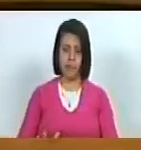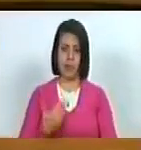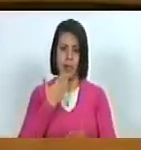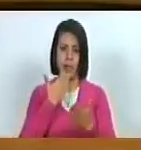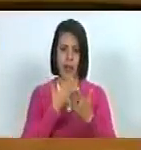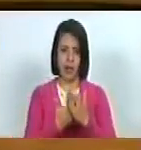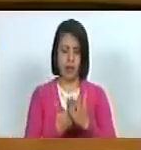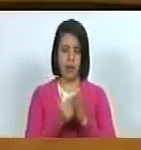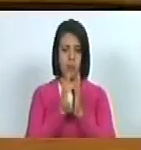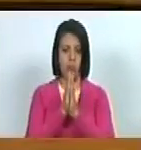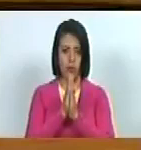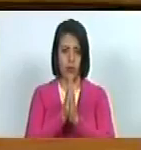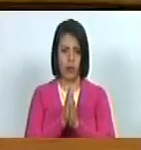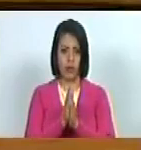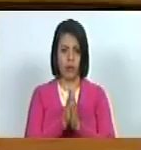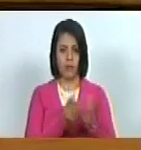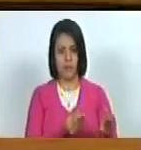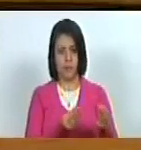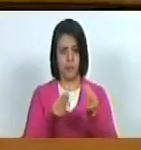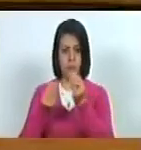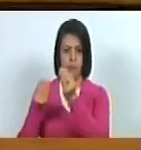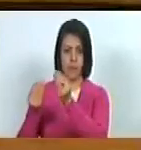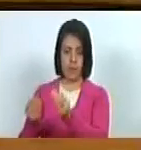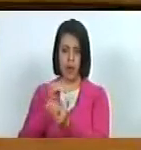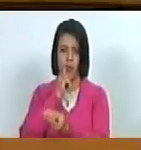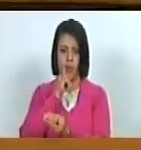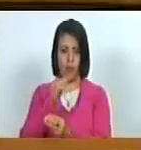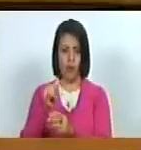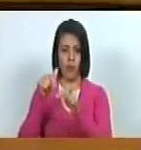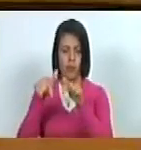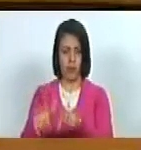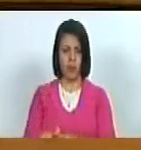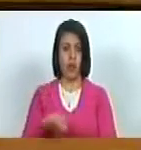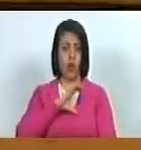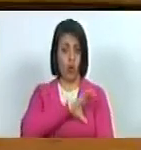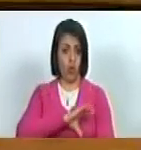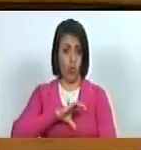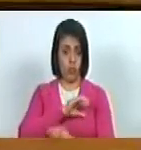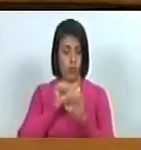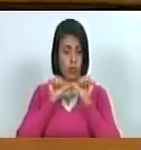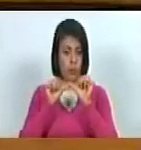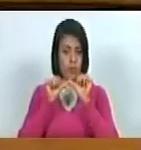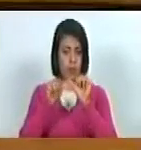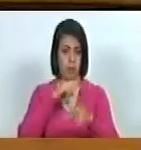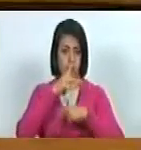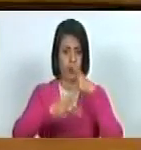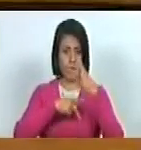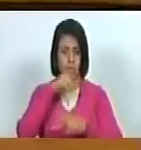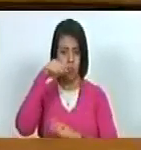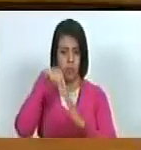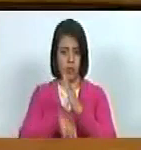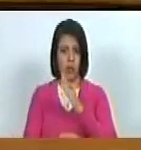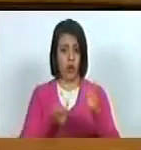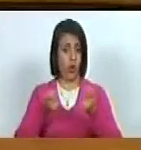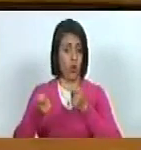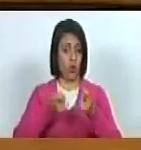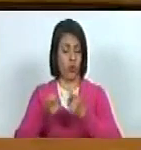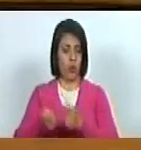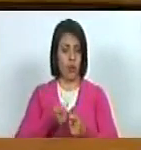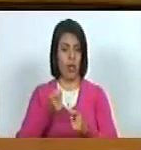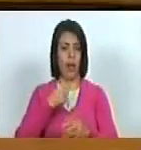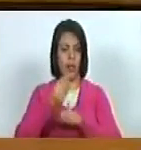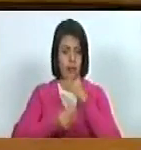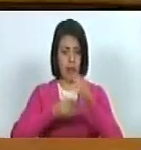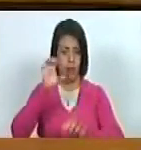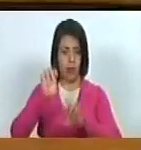Gracias, Secretaria. Por favor, sirvase a remitir el correspondiente informe a las comisiones permanentes de Política Interior y Contraloría a los efectos de